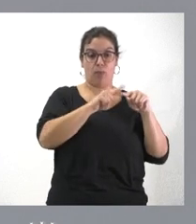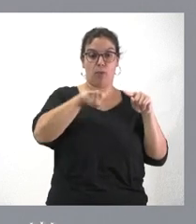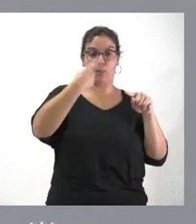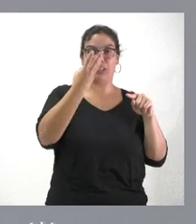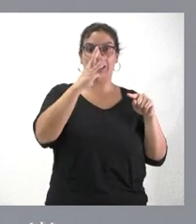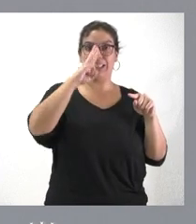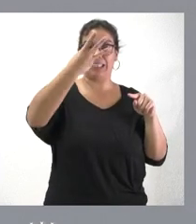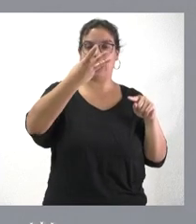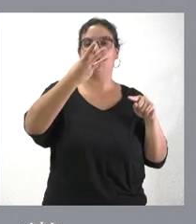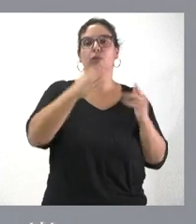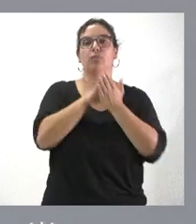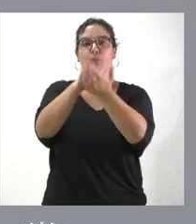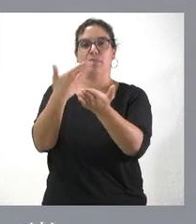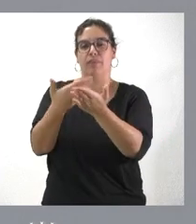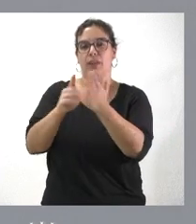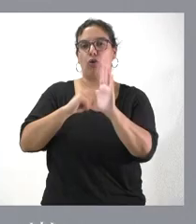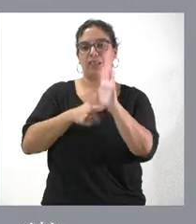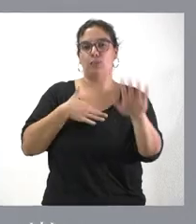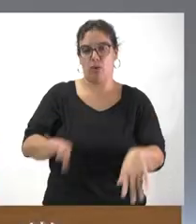completar su completa certificación.